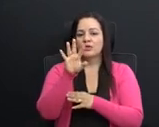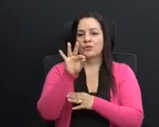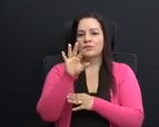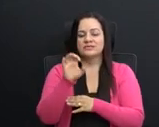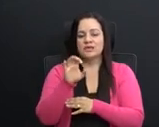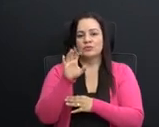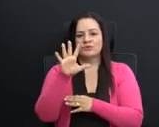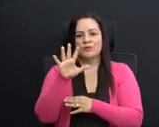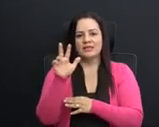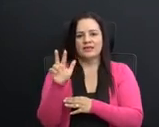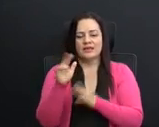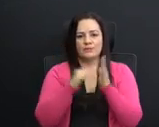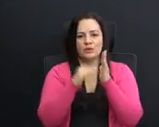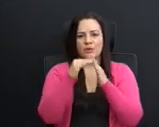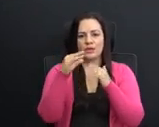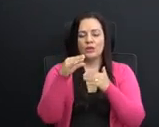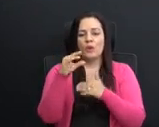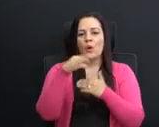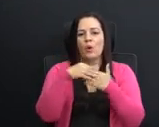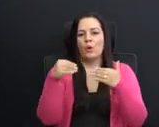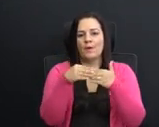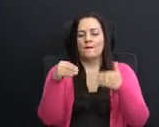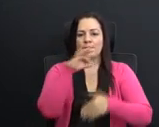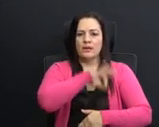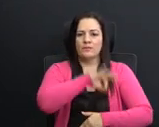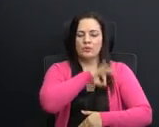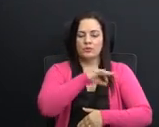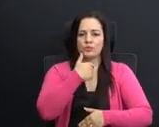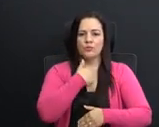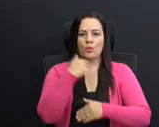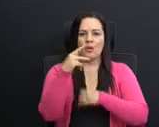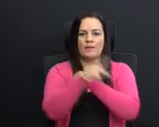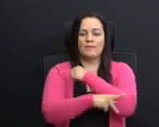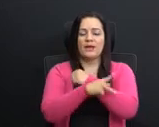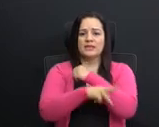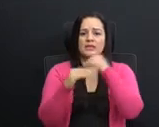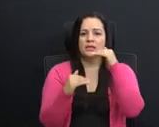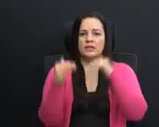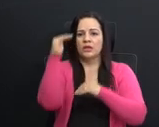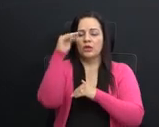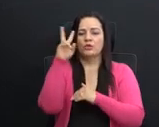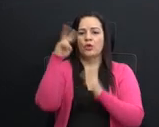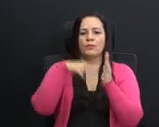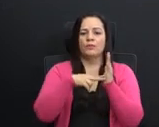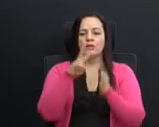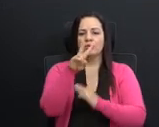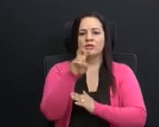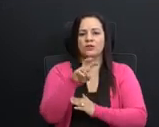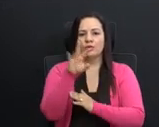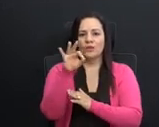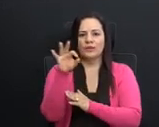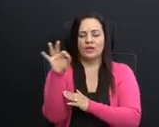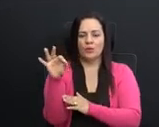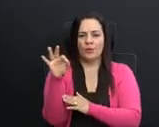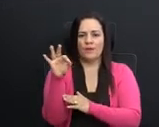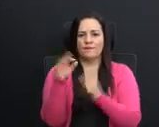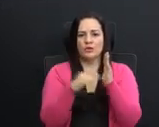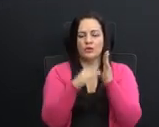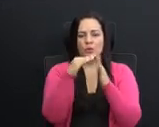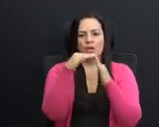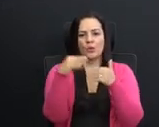que los beneficios que obtuvo el país ascendieron a los 2 mil 299 millones de dólares.